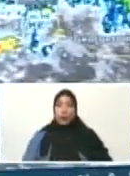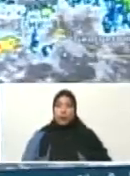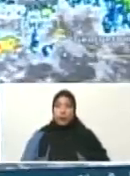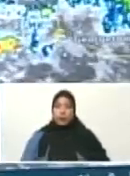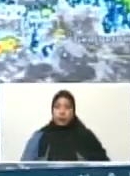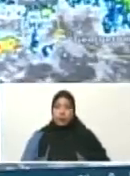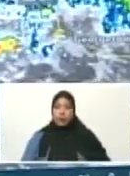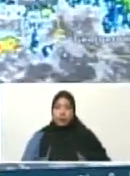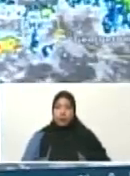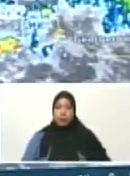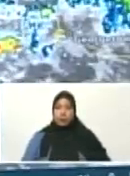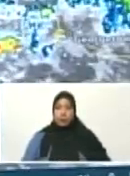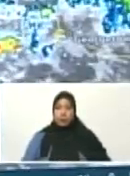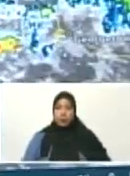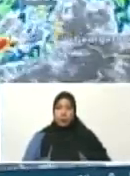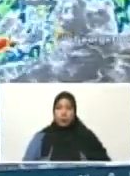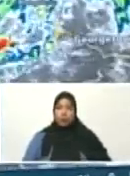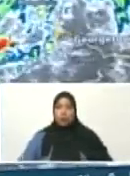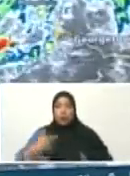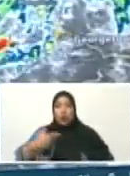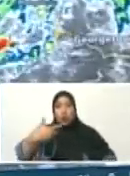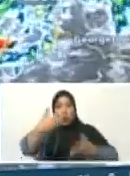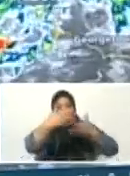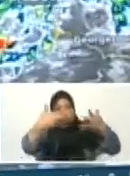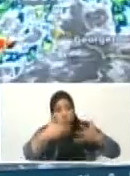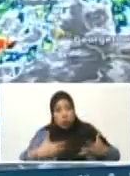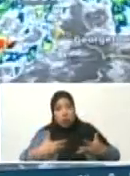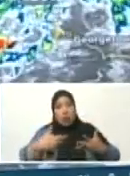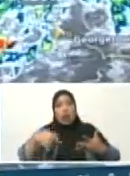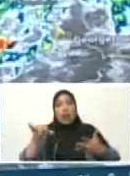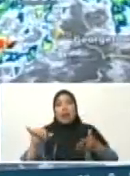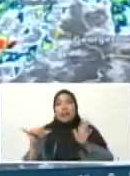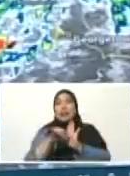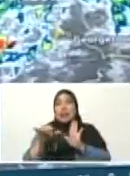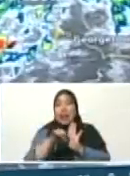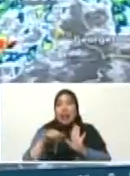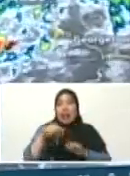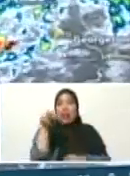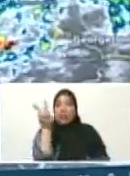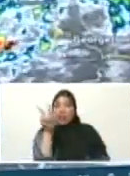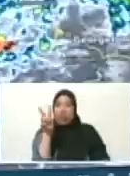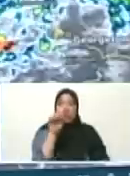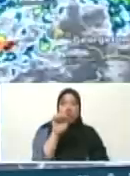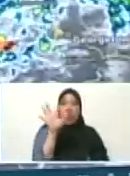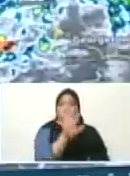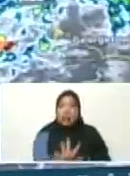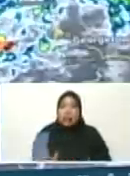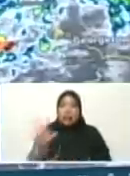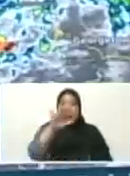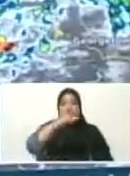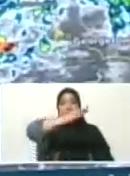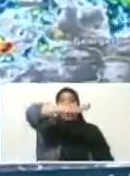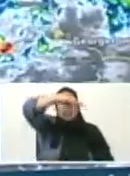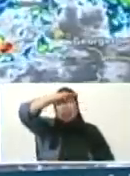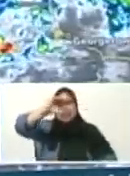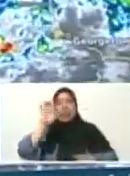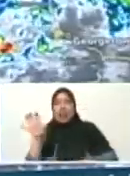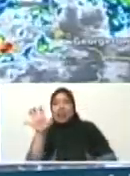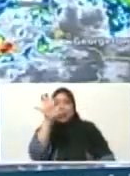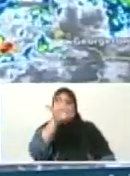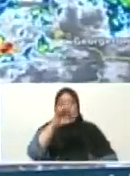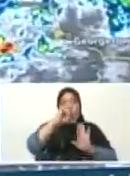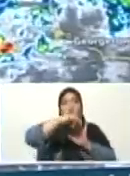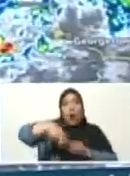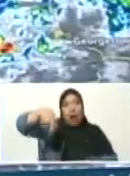como recorre toda la costa de Venezuela. Entra a la una o dos de la mañana por